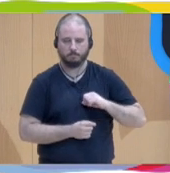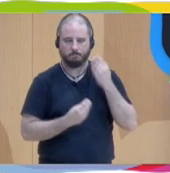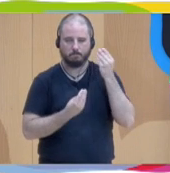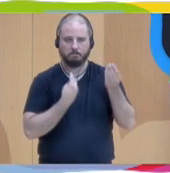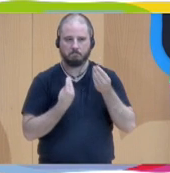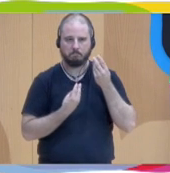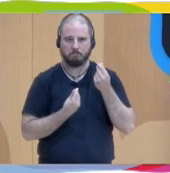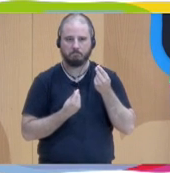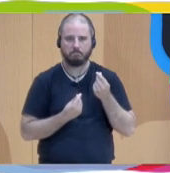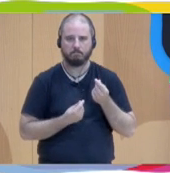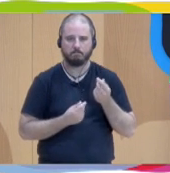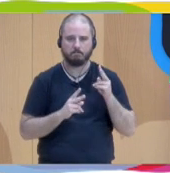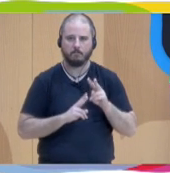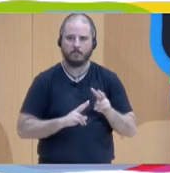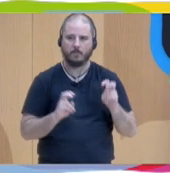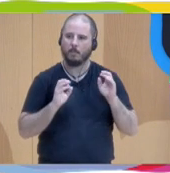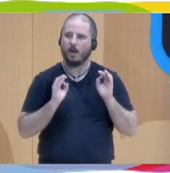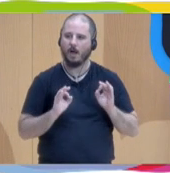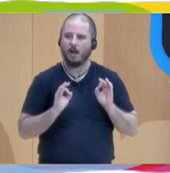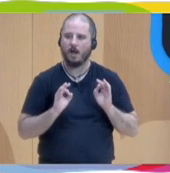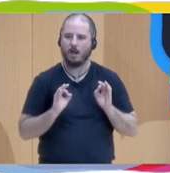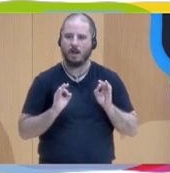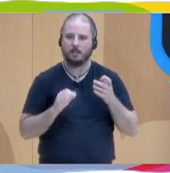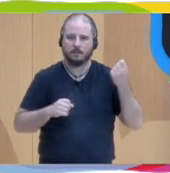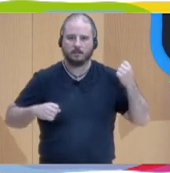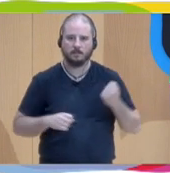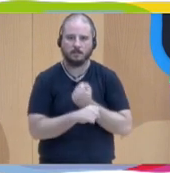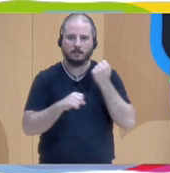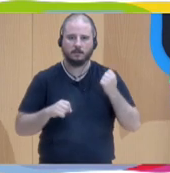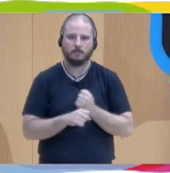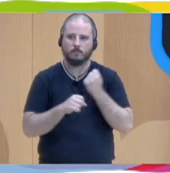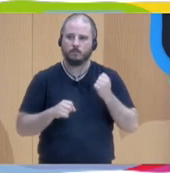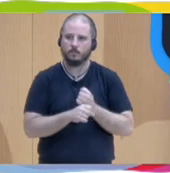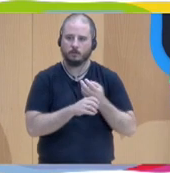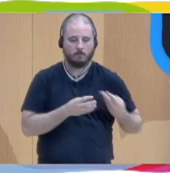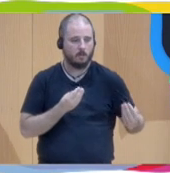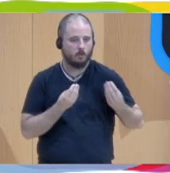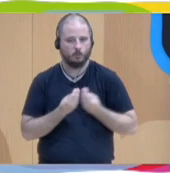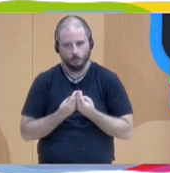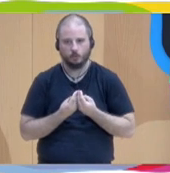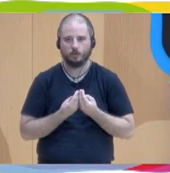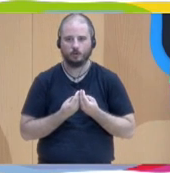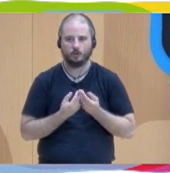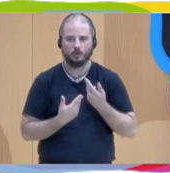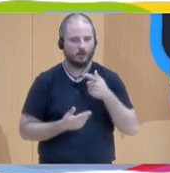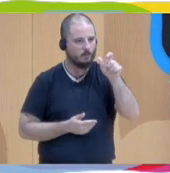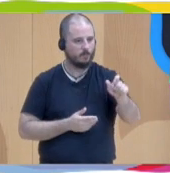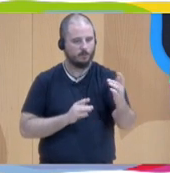de trabajar juntos con las personas,